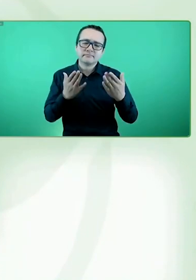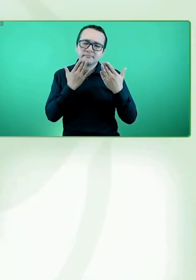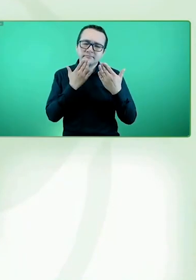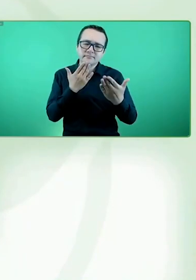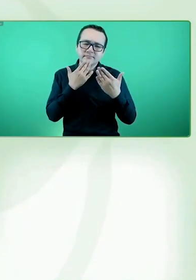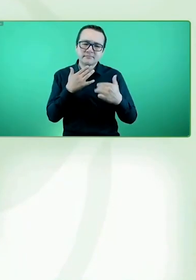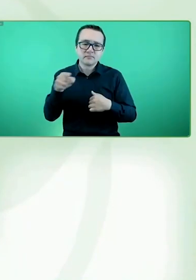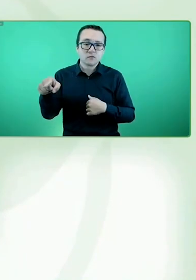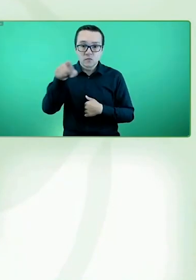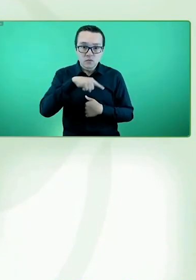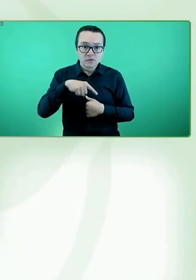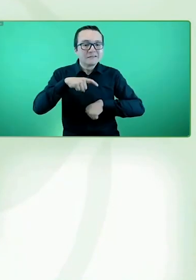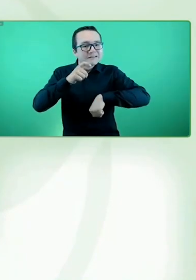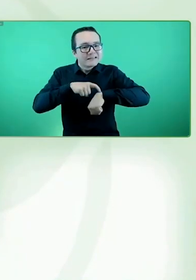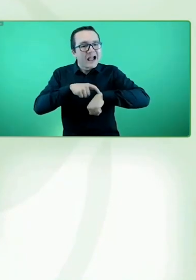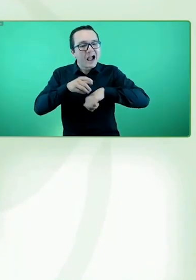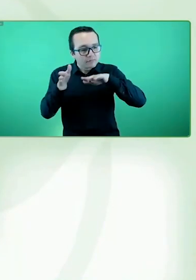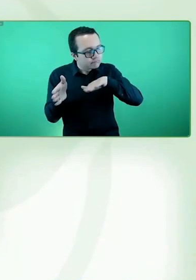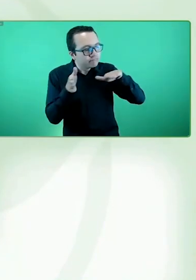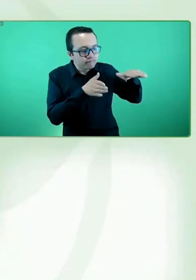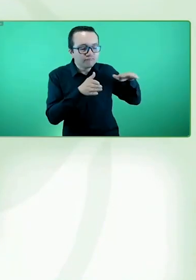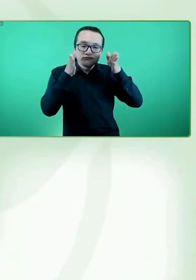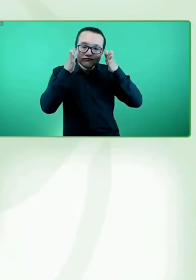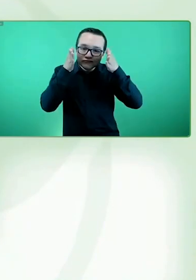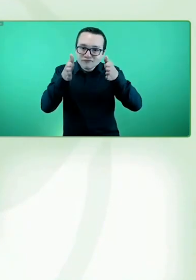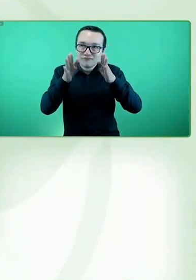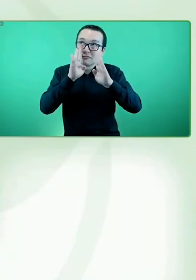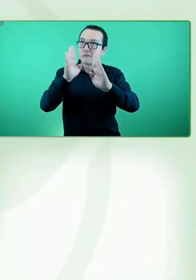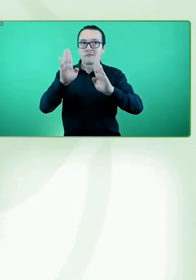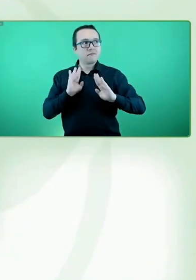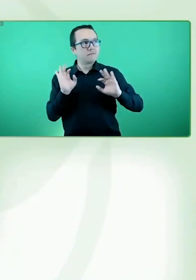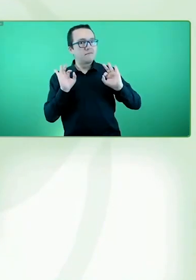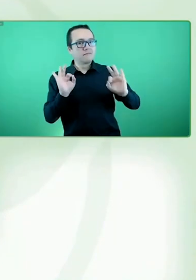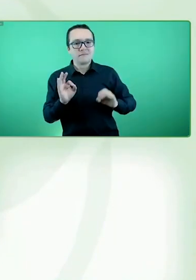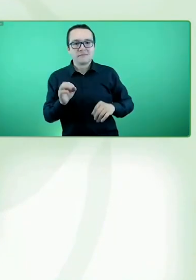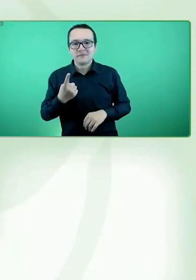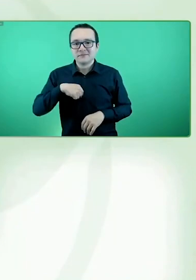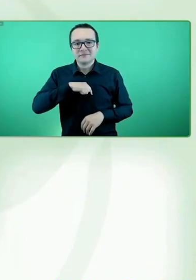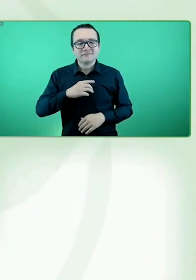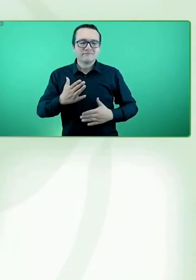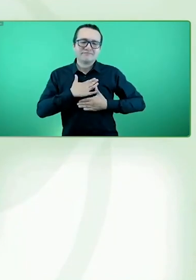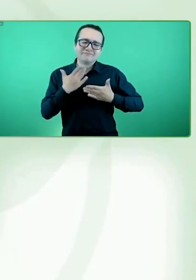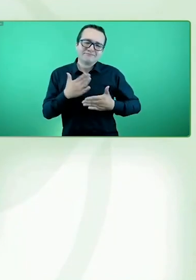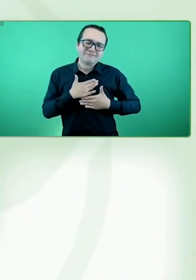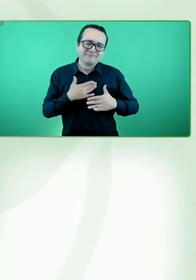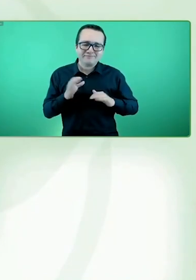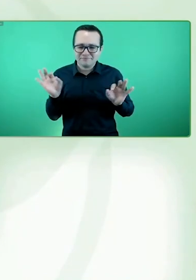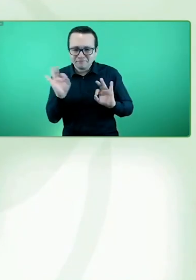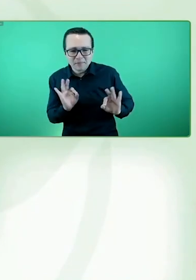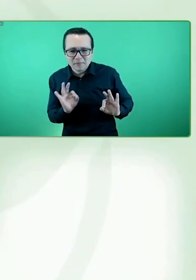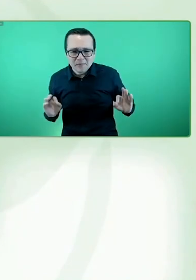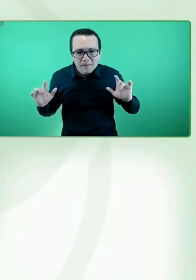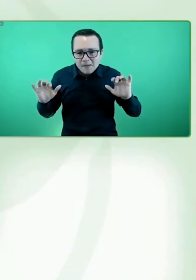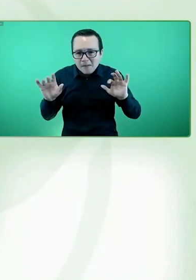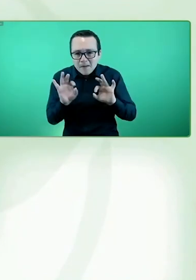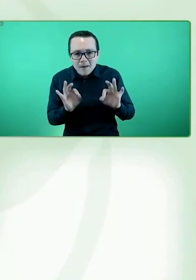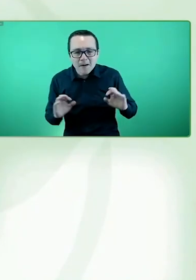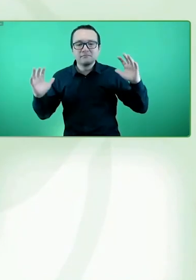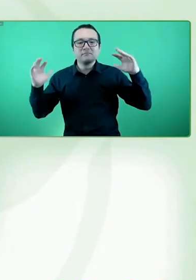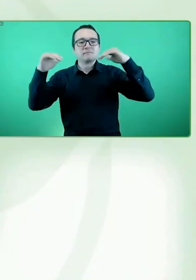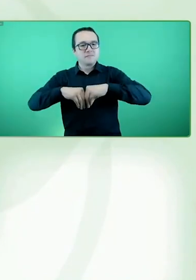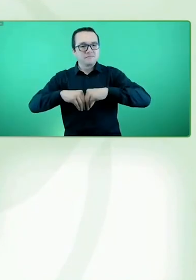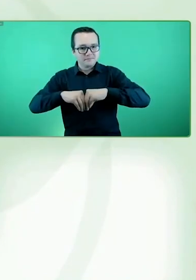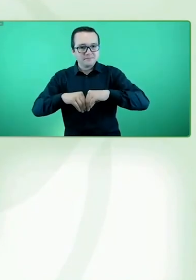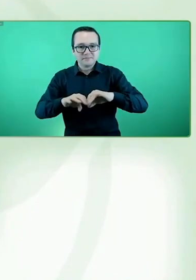el tiempo. Para nosotros es una tremenda inversión poder estar, y la verdad una alegría, compartir con ustedes día a día.